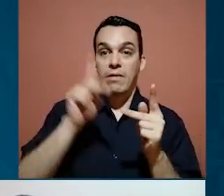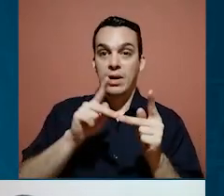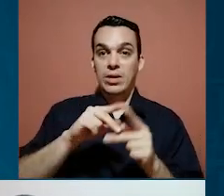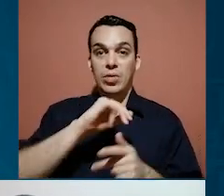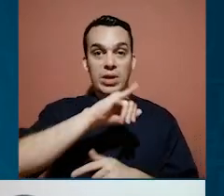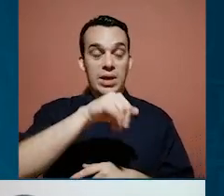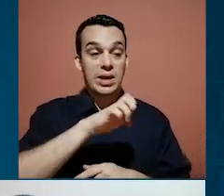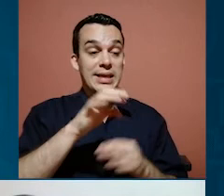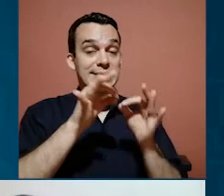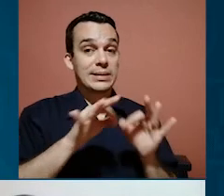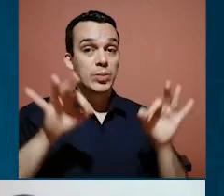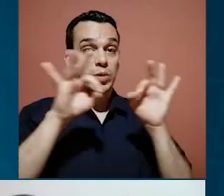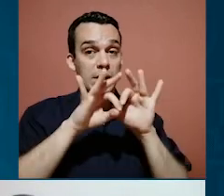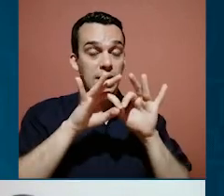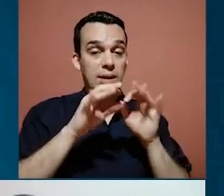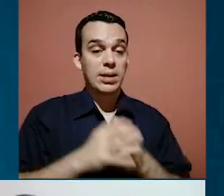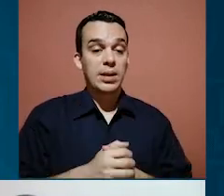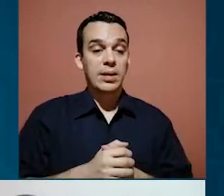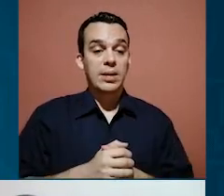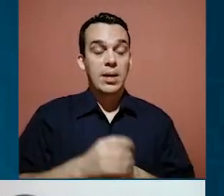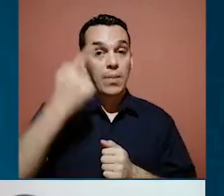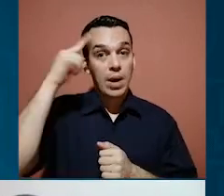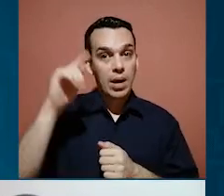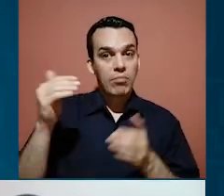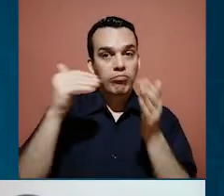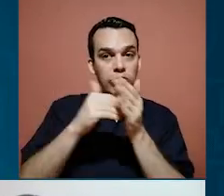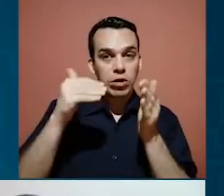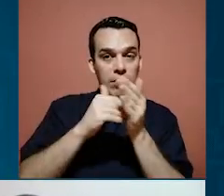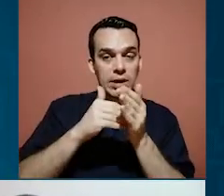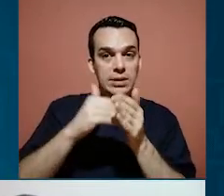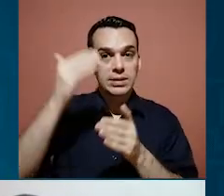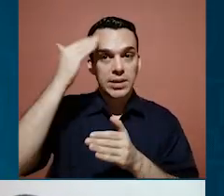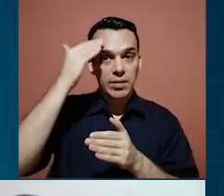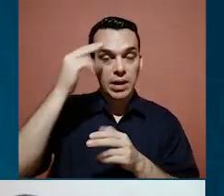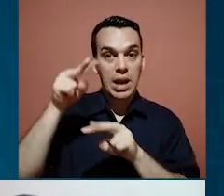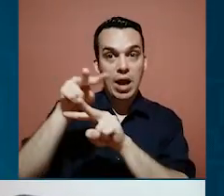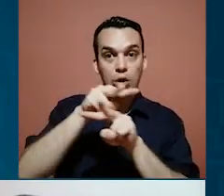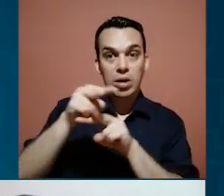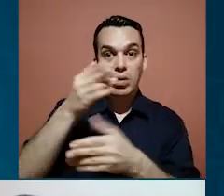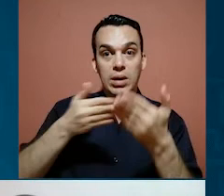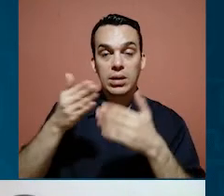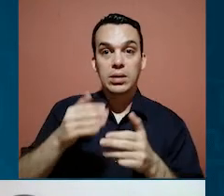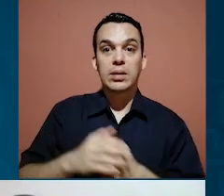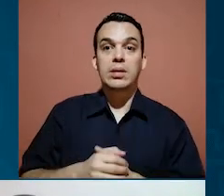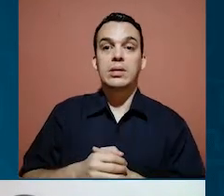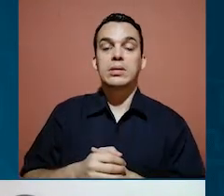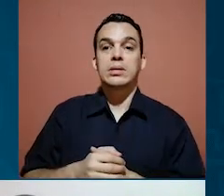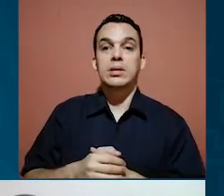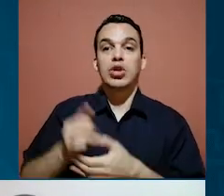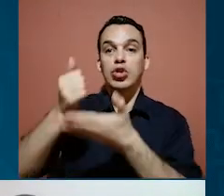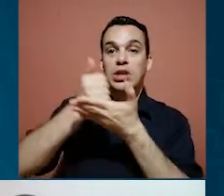Perfecto, Jenny. Es importante entonces, para recapitular, las Contralorías de Servicios